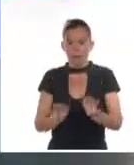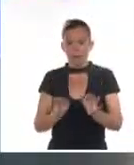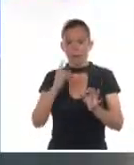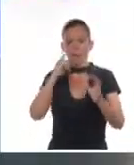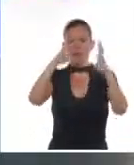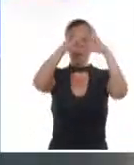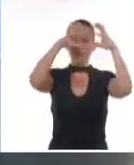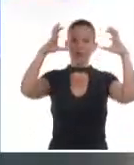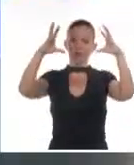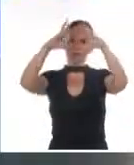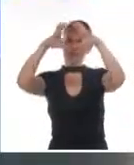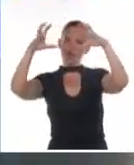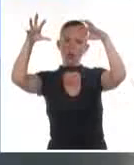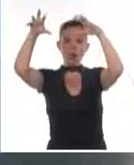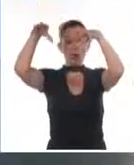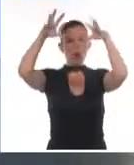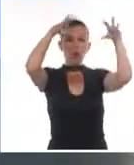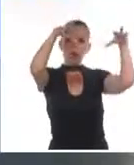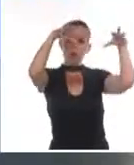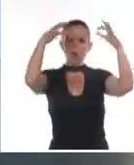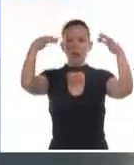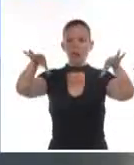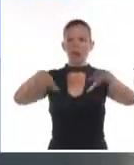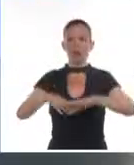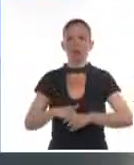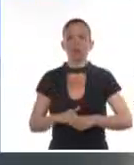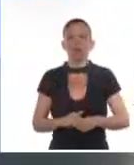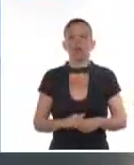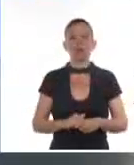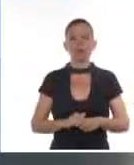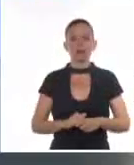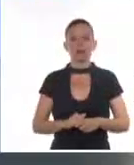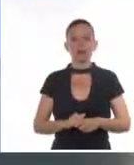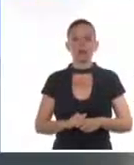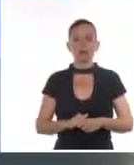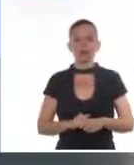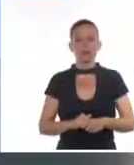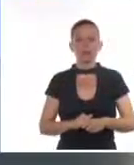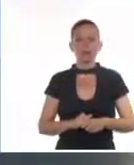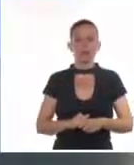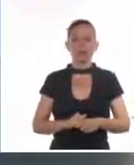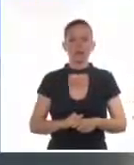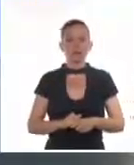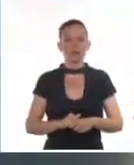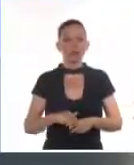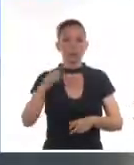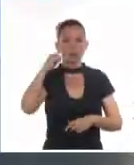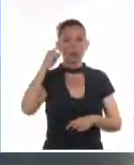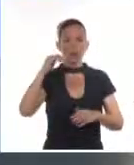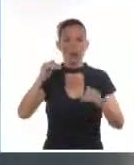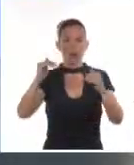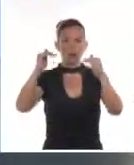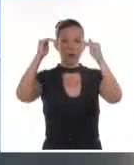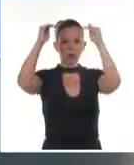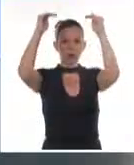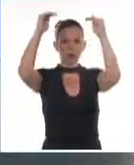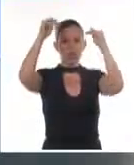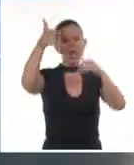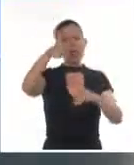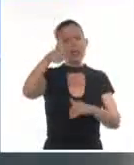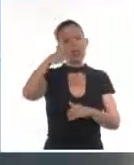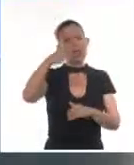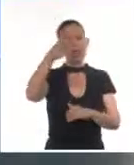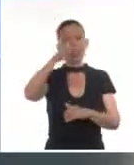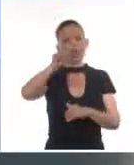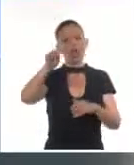chubascos ocasionales. Por otro lado, sobre la región occidental, arriba nublados altos, alturas de 10, 12 kilómetros por corrientes del